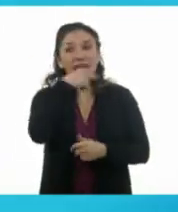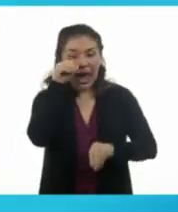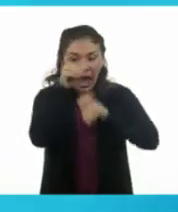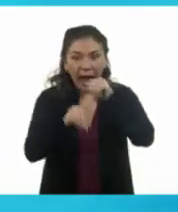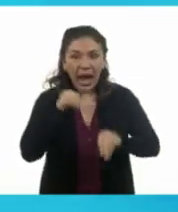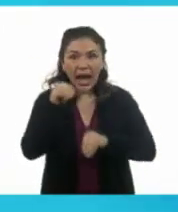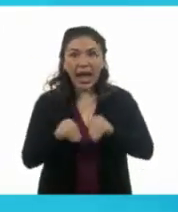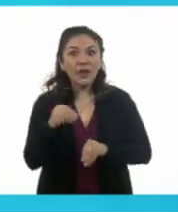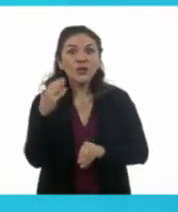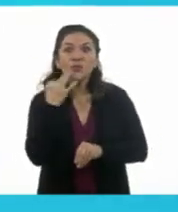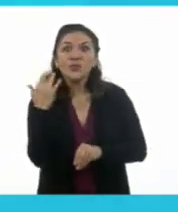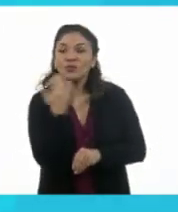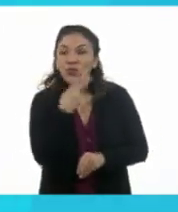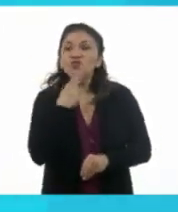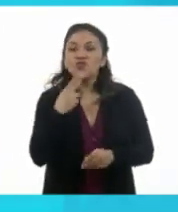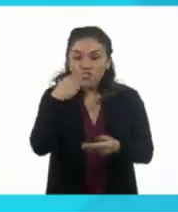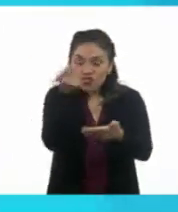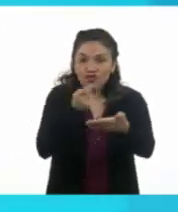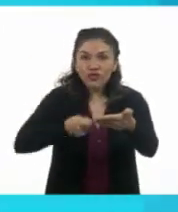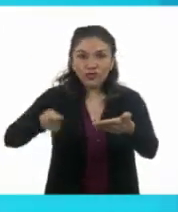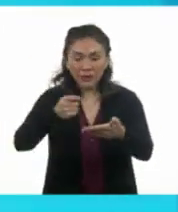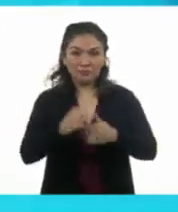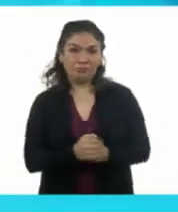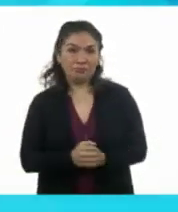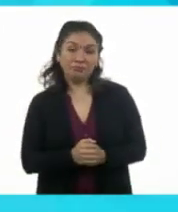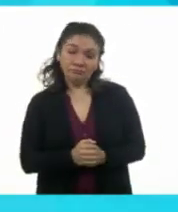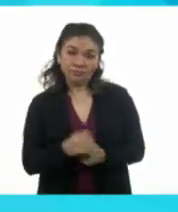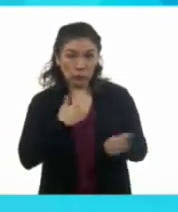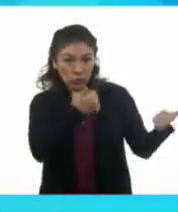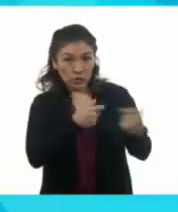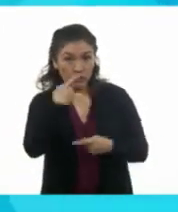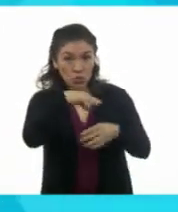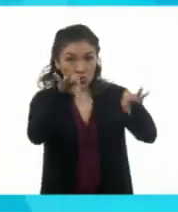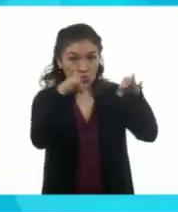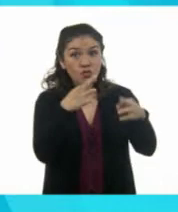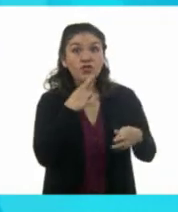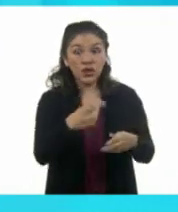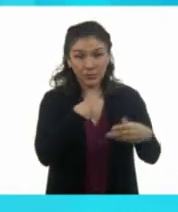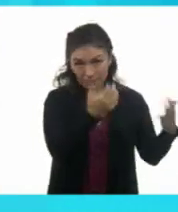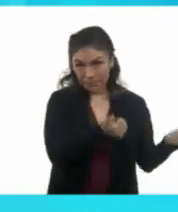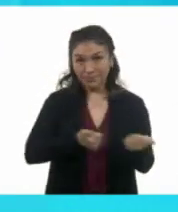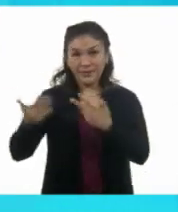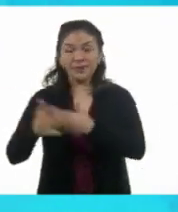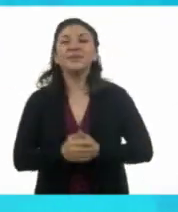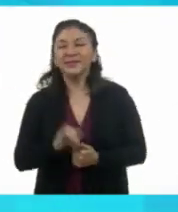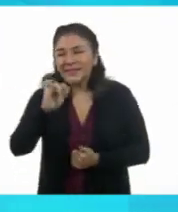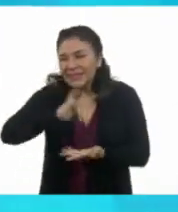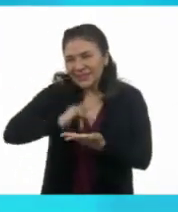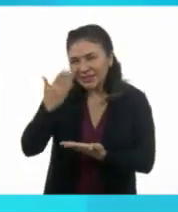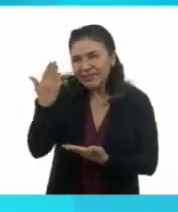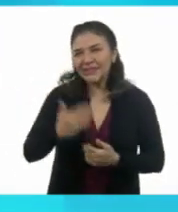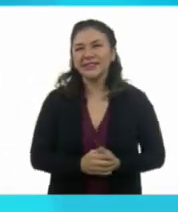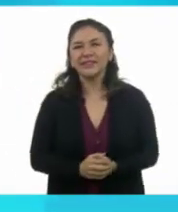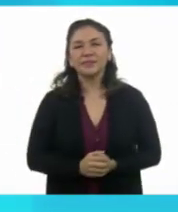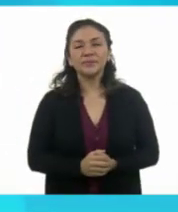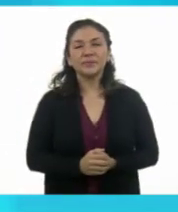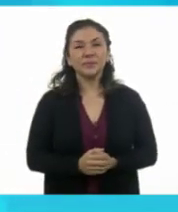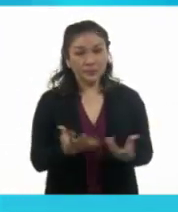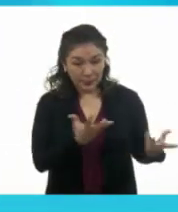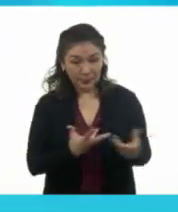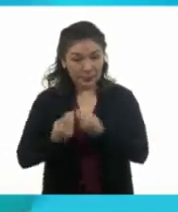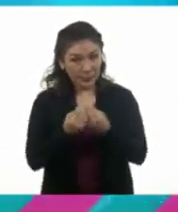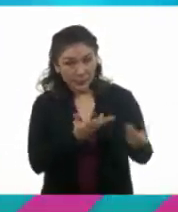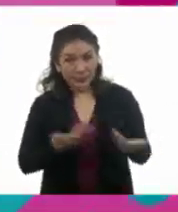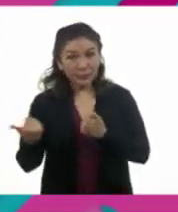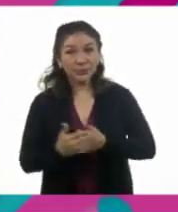caramelo. ¿Nos llevamos tu hoja, IPN 9000? Gracias. Sí, está bien, Staff. Gracias. Vámonos, Memo. Vamos.